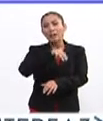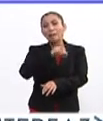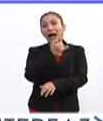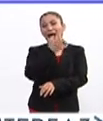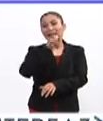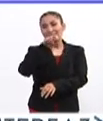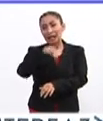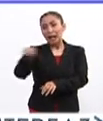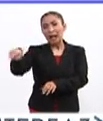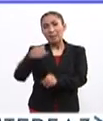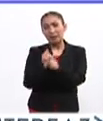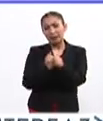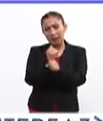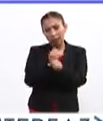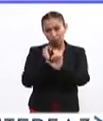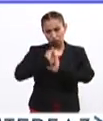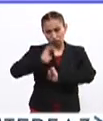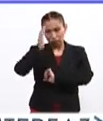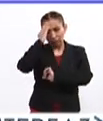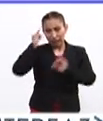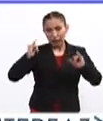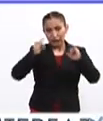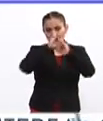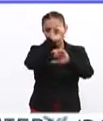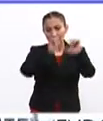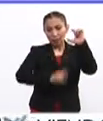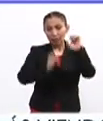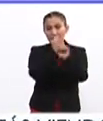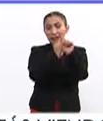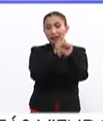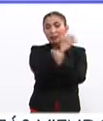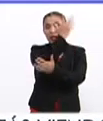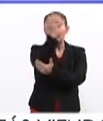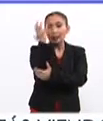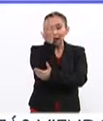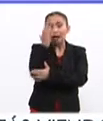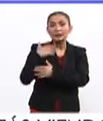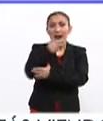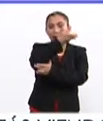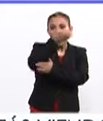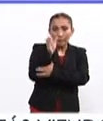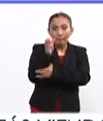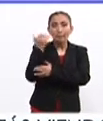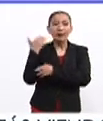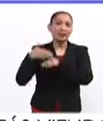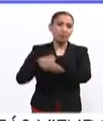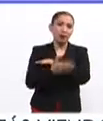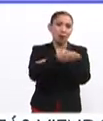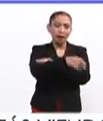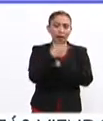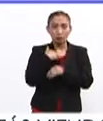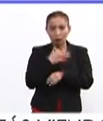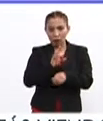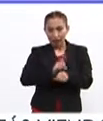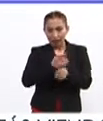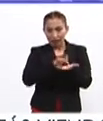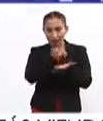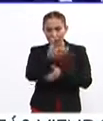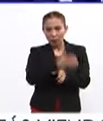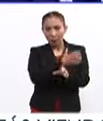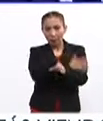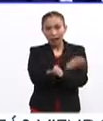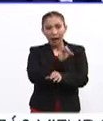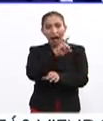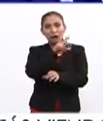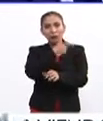Rivera, él es investigador titular del Instituto Nacional de Investigaciones Forestales Agrícolas y Pecuarias. Muy buenos días, gracias por estar con